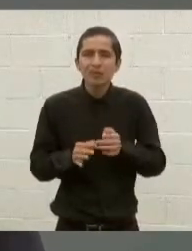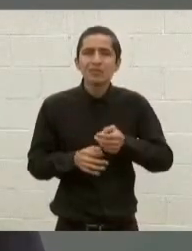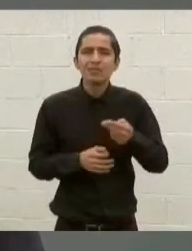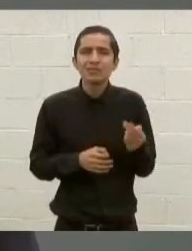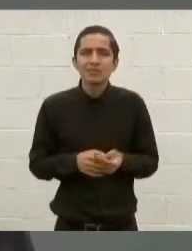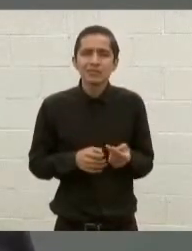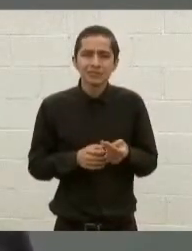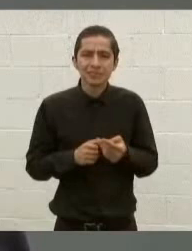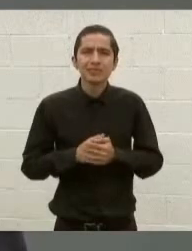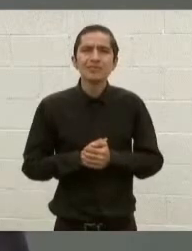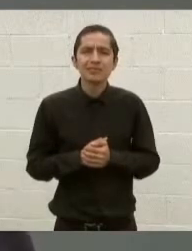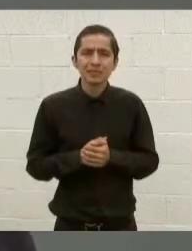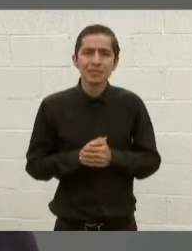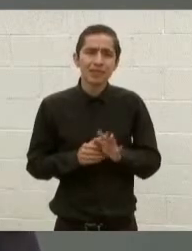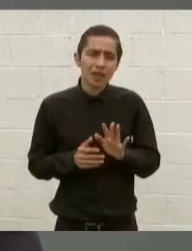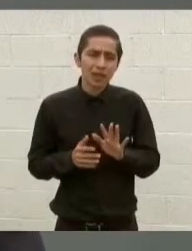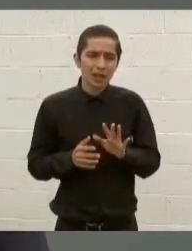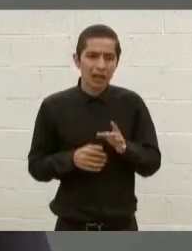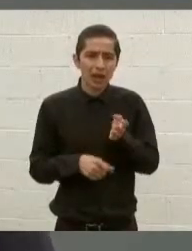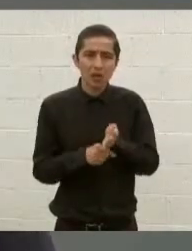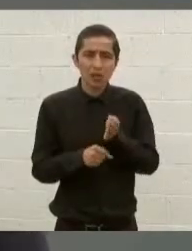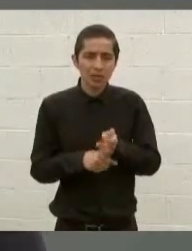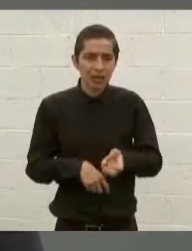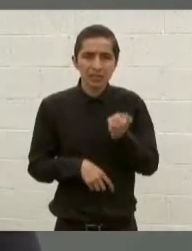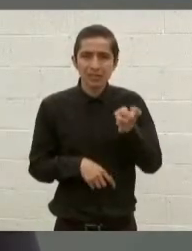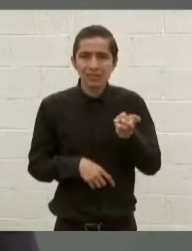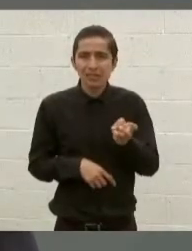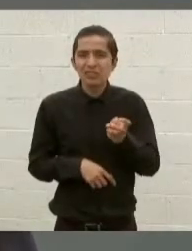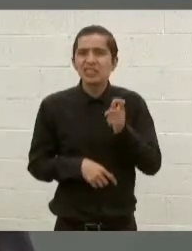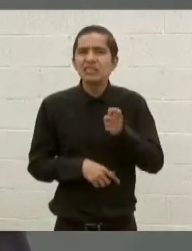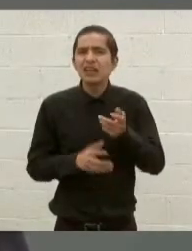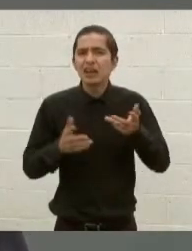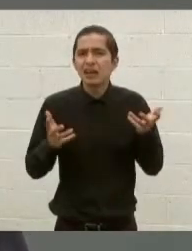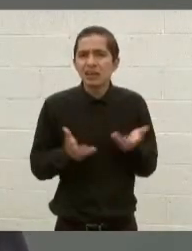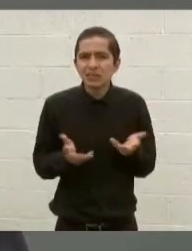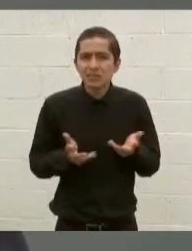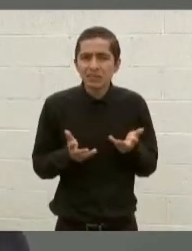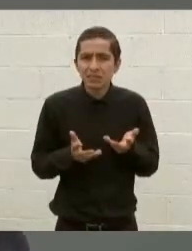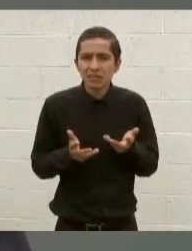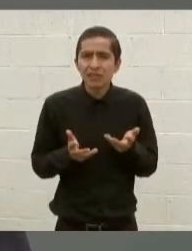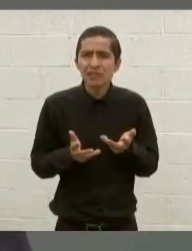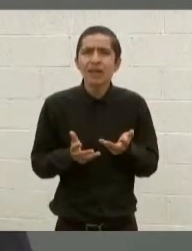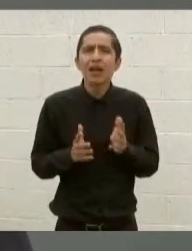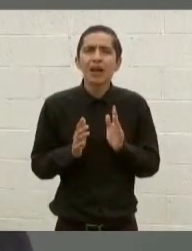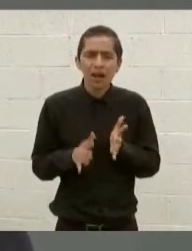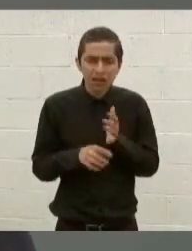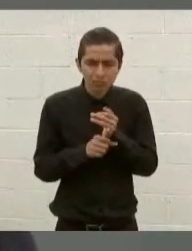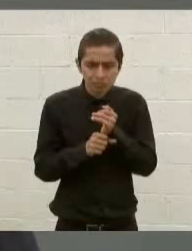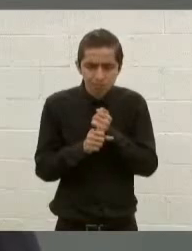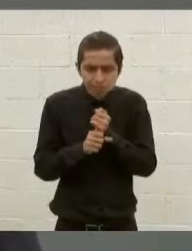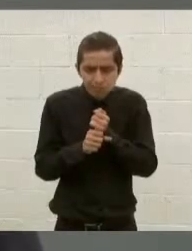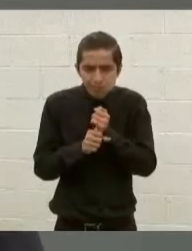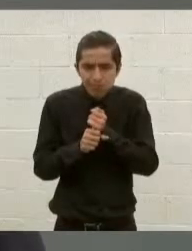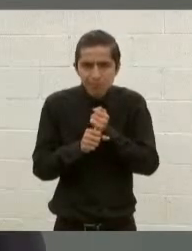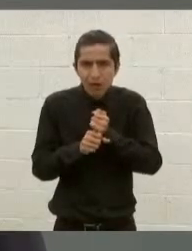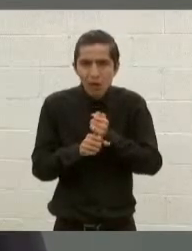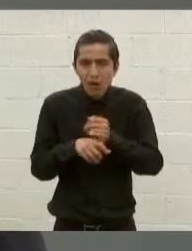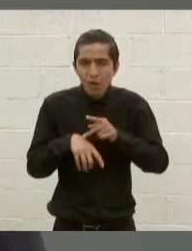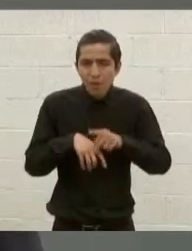En ese caso, hizo el análisis de riesgo